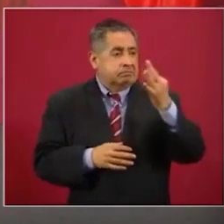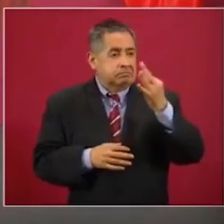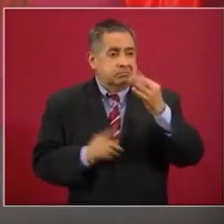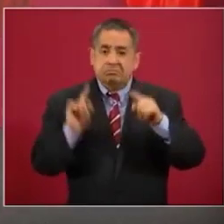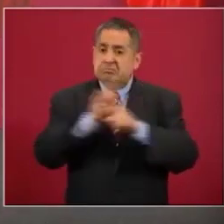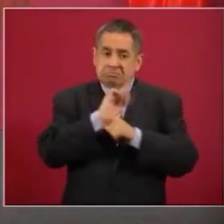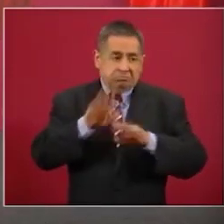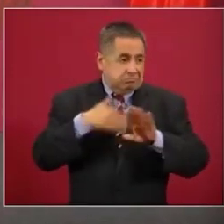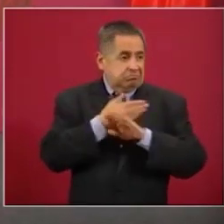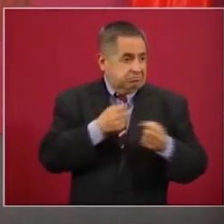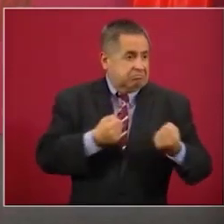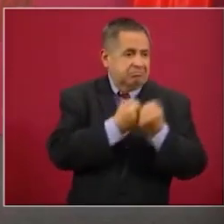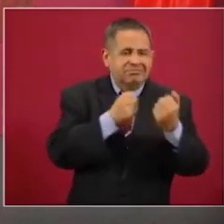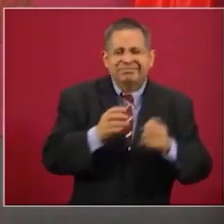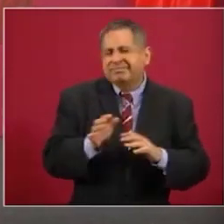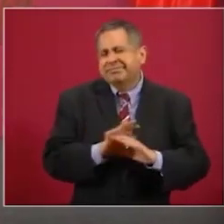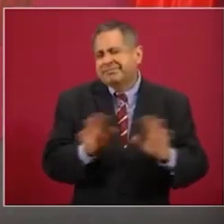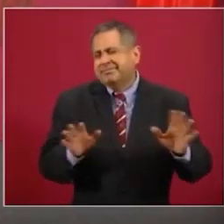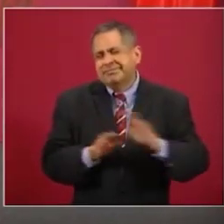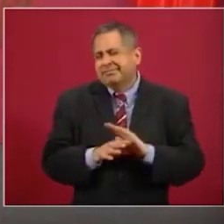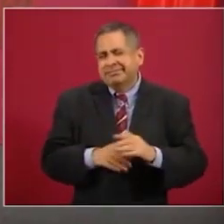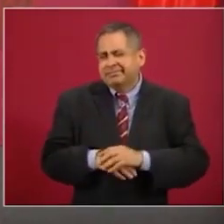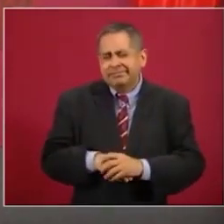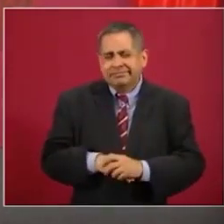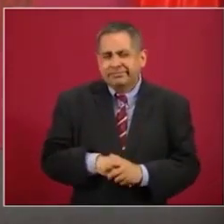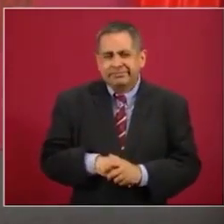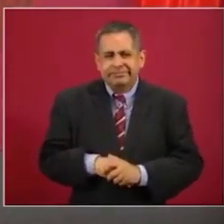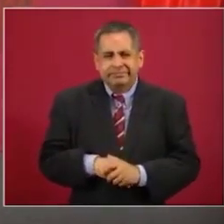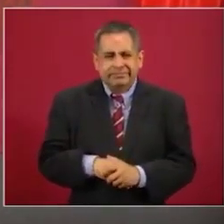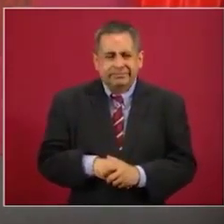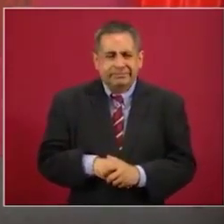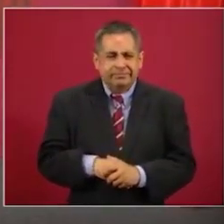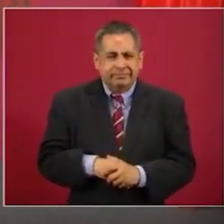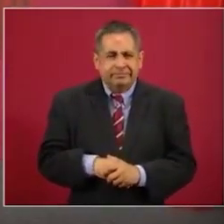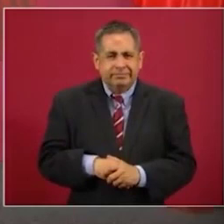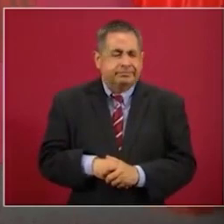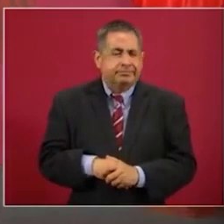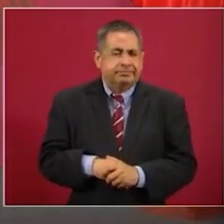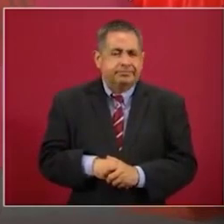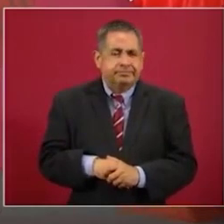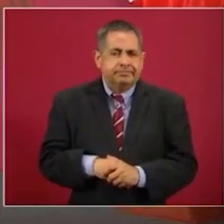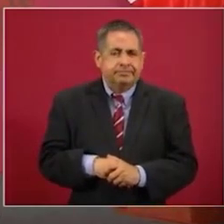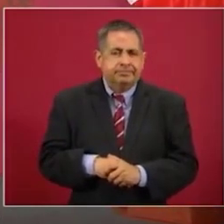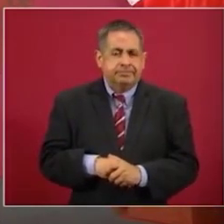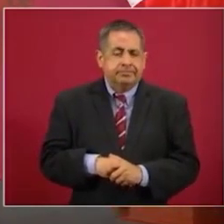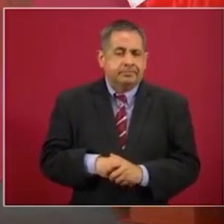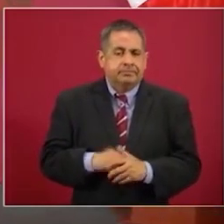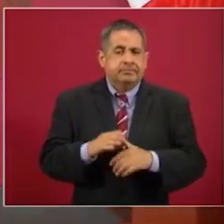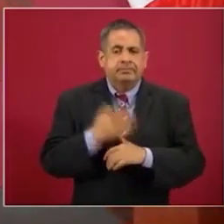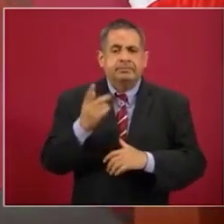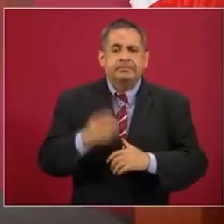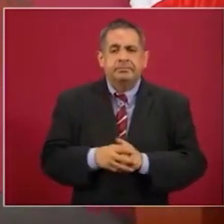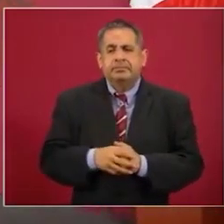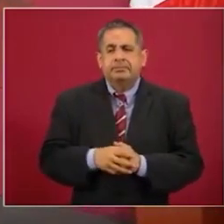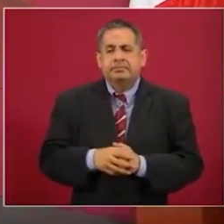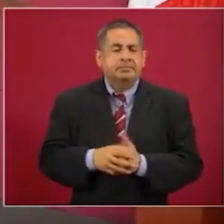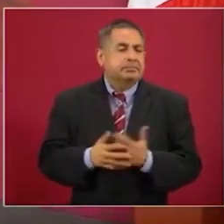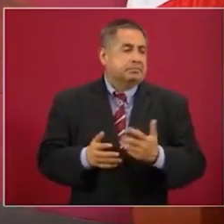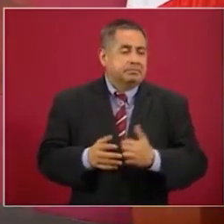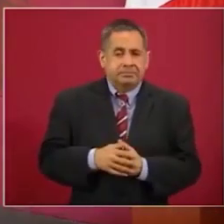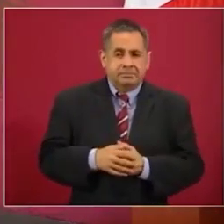porque estamos